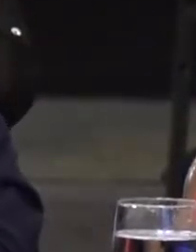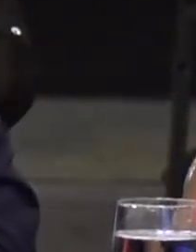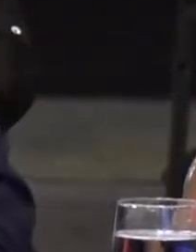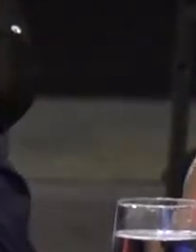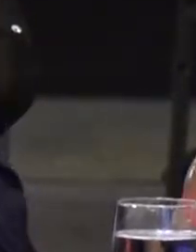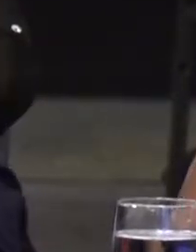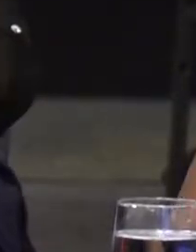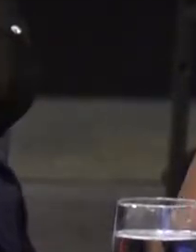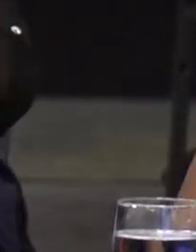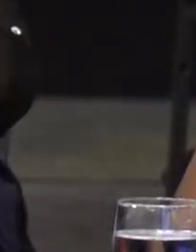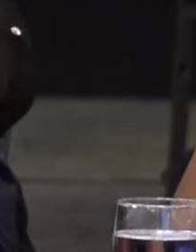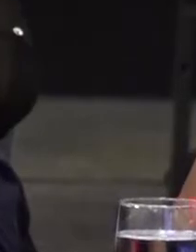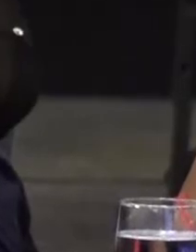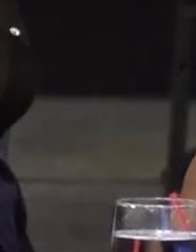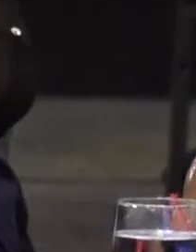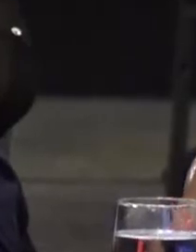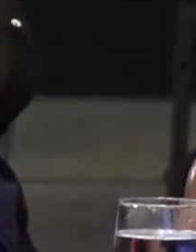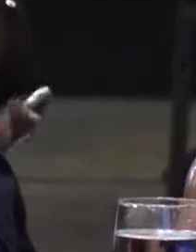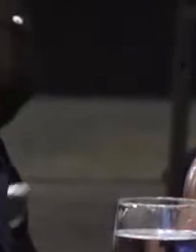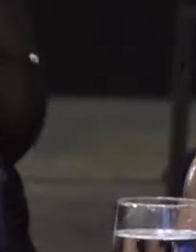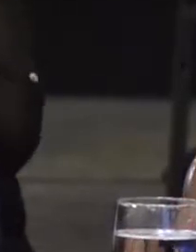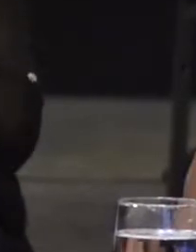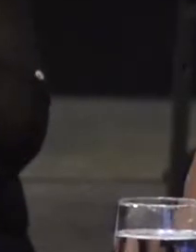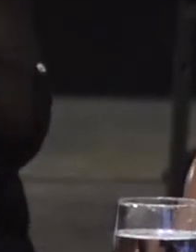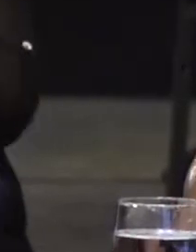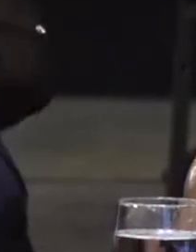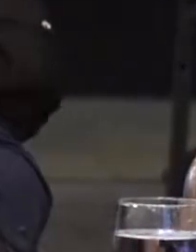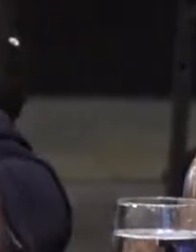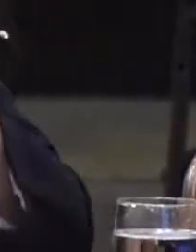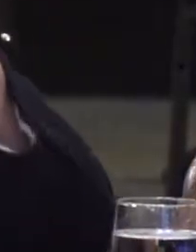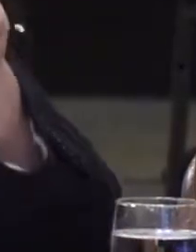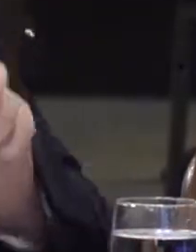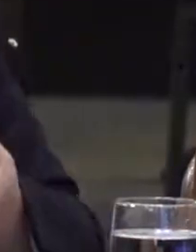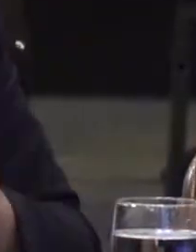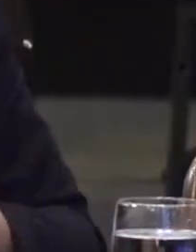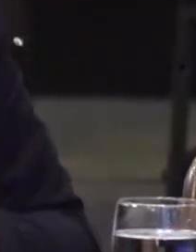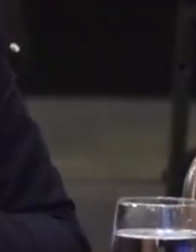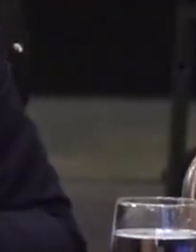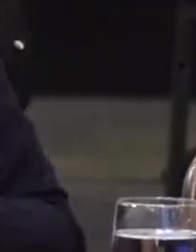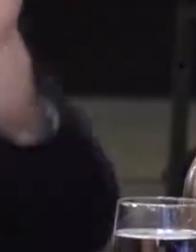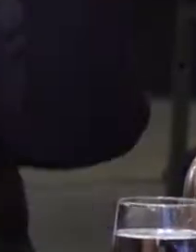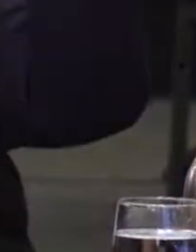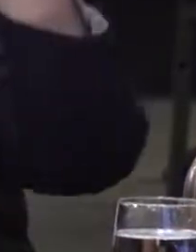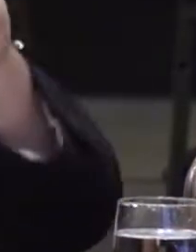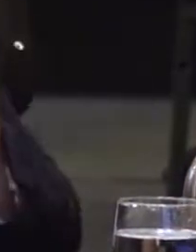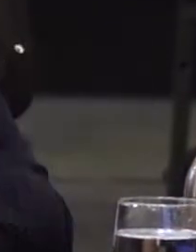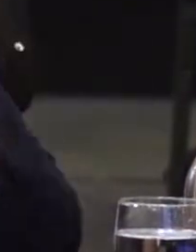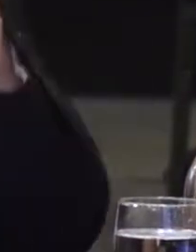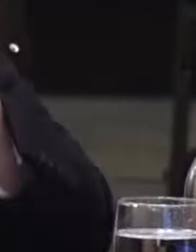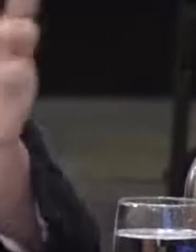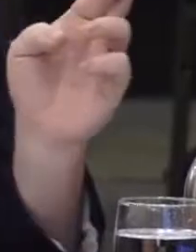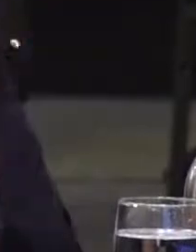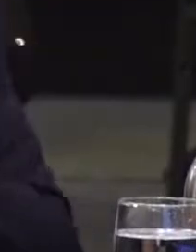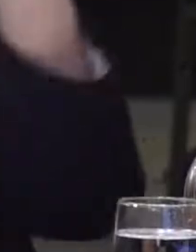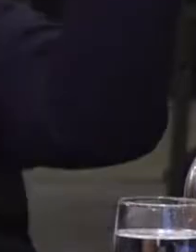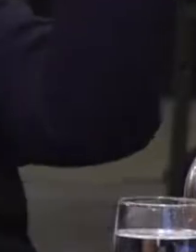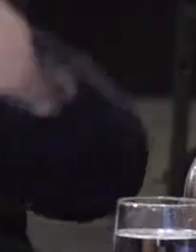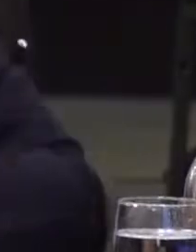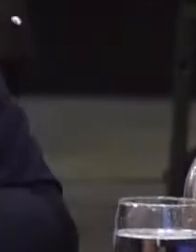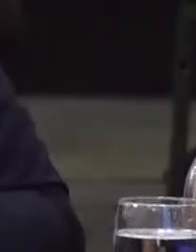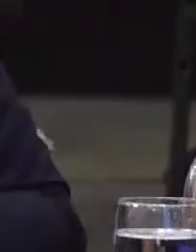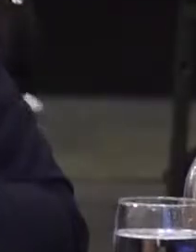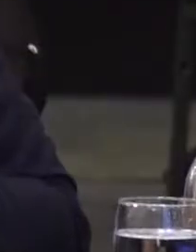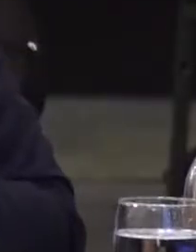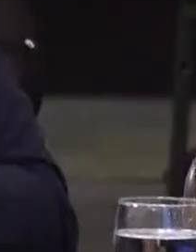Con respecto a lo laboral, hay una cuota de 5% de personas con discapacidad que deben ingresar a las filas de las